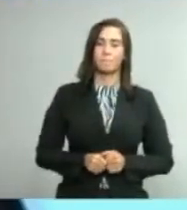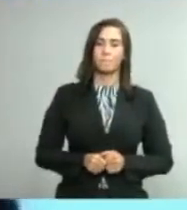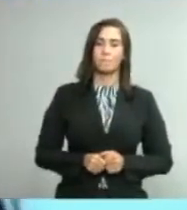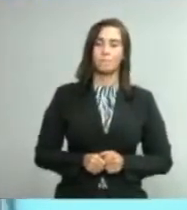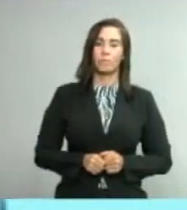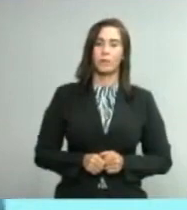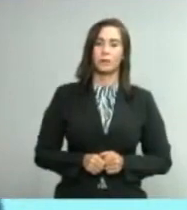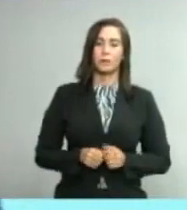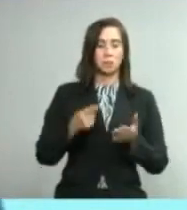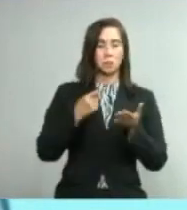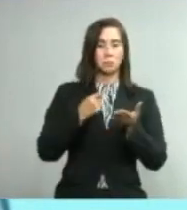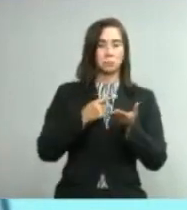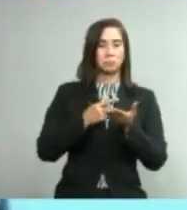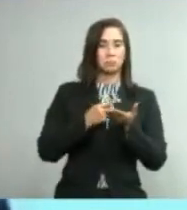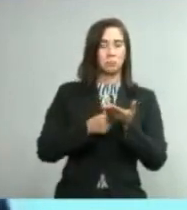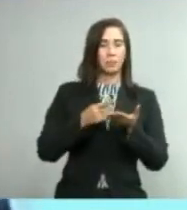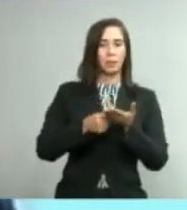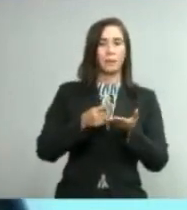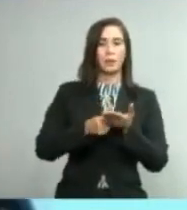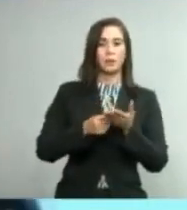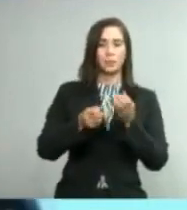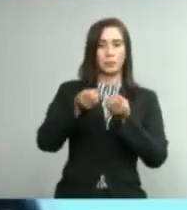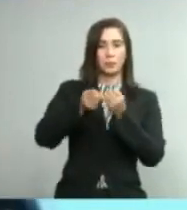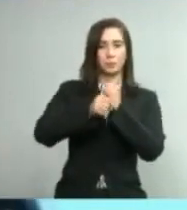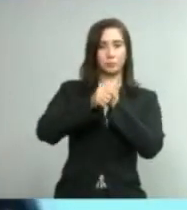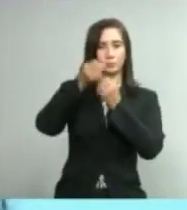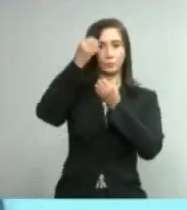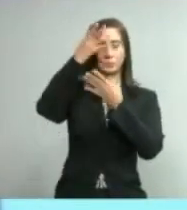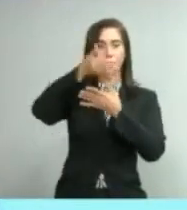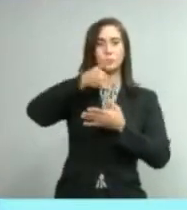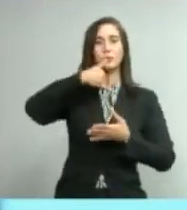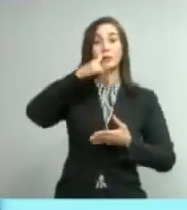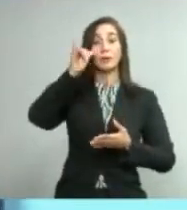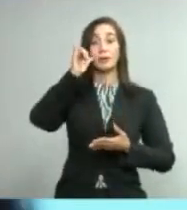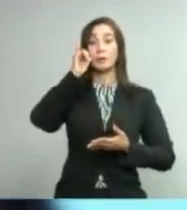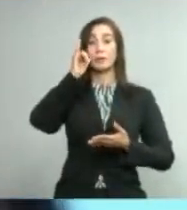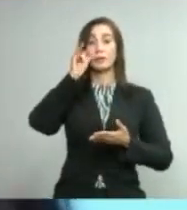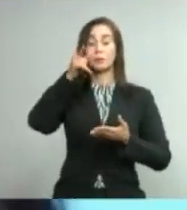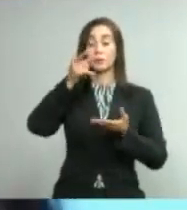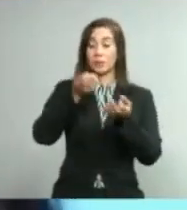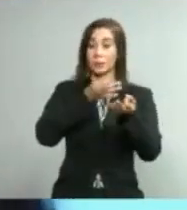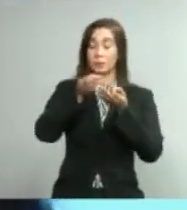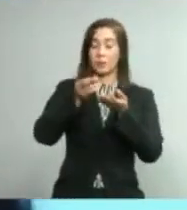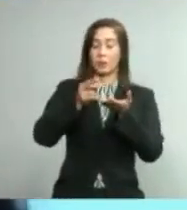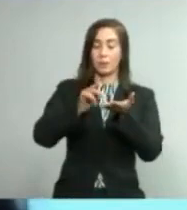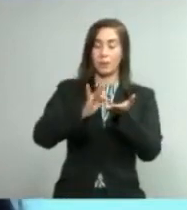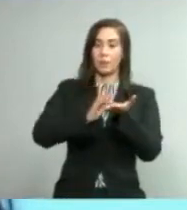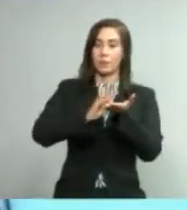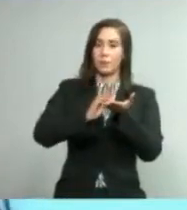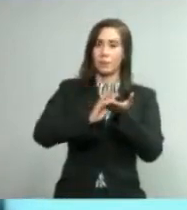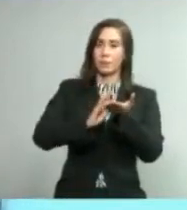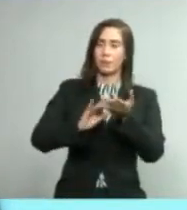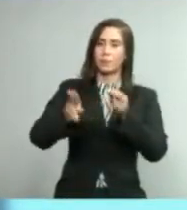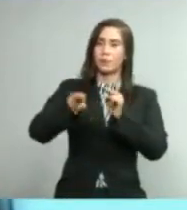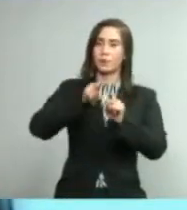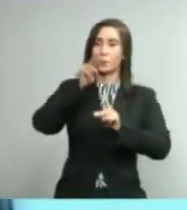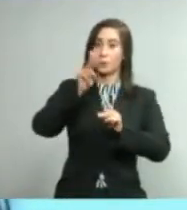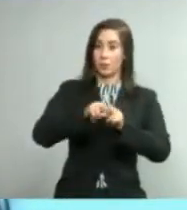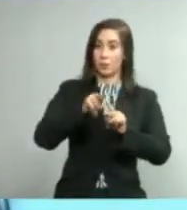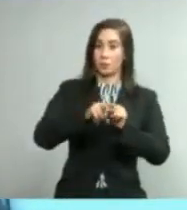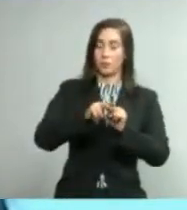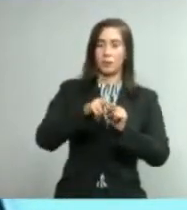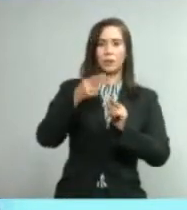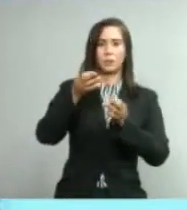sobre la capacidad del Laboratorio Nacional. Usted habló ayer de la capacidad de, por ejemplo, de un equipo.